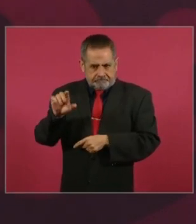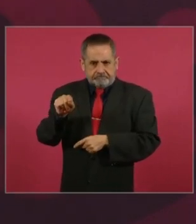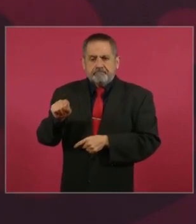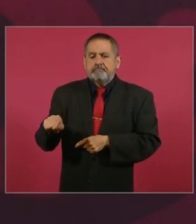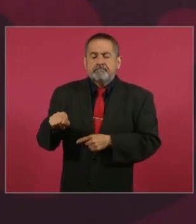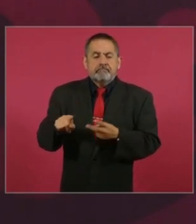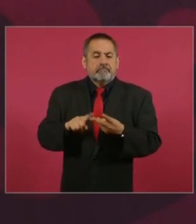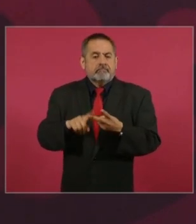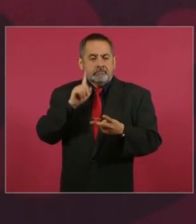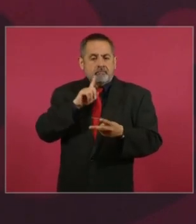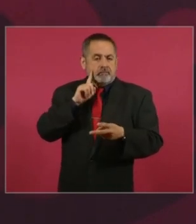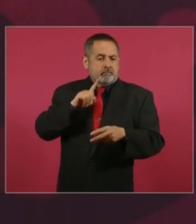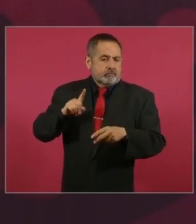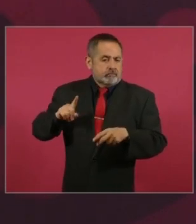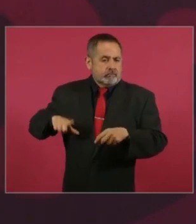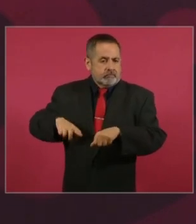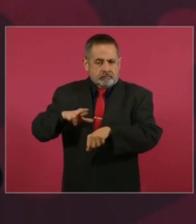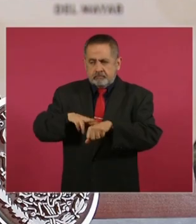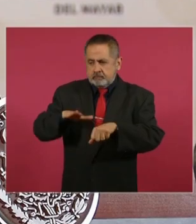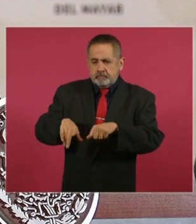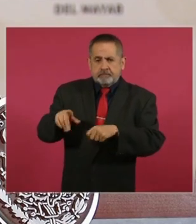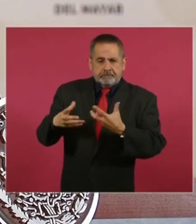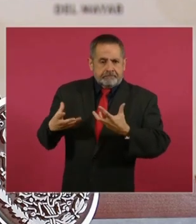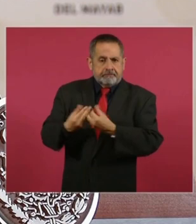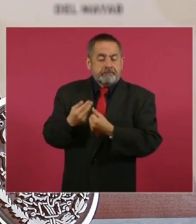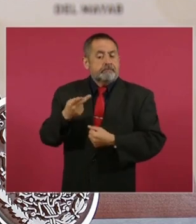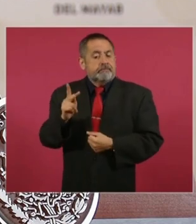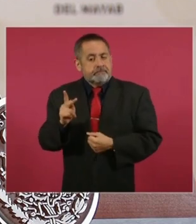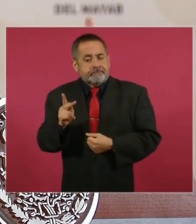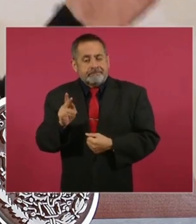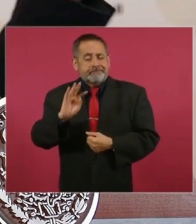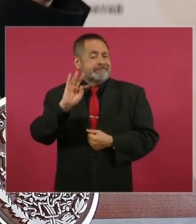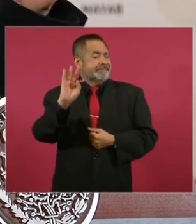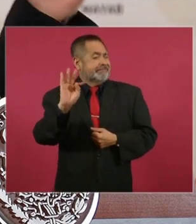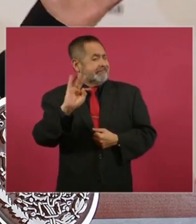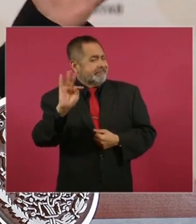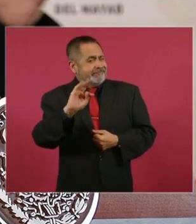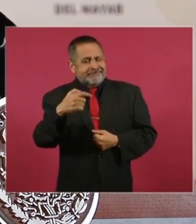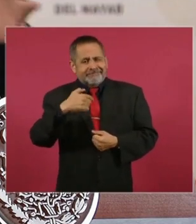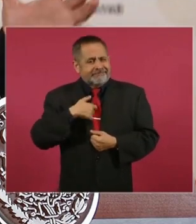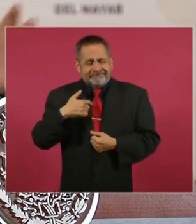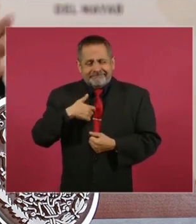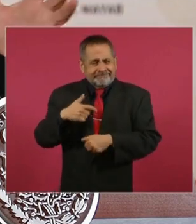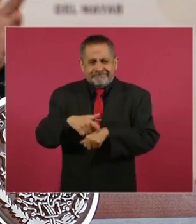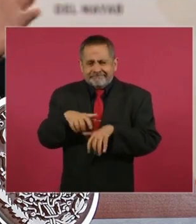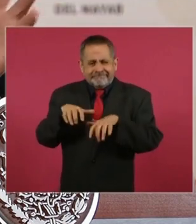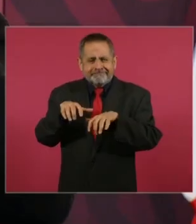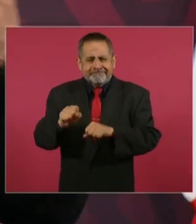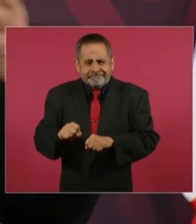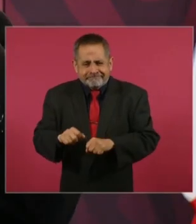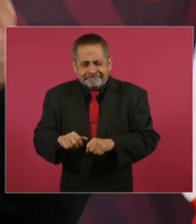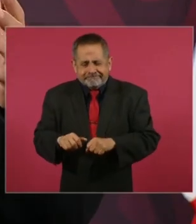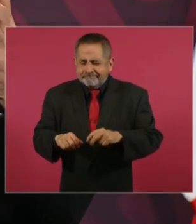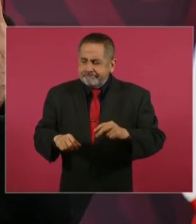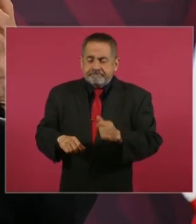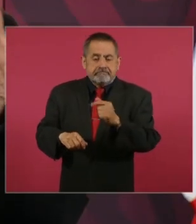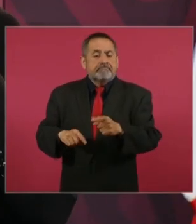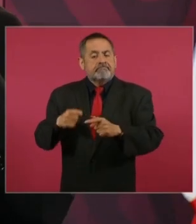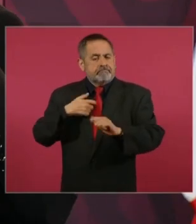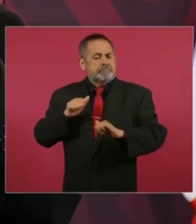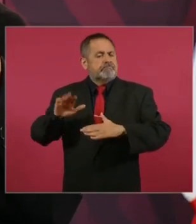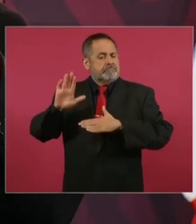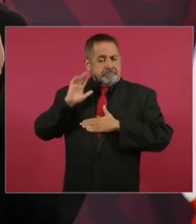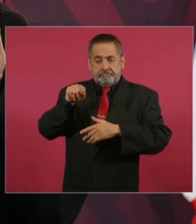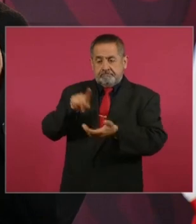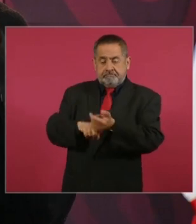la gobernadora. Colombia. Pero si ya no nos alcanza, ¿qué compromisos tenemos en Baja